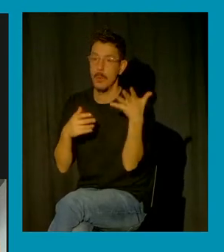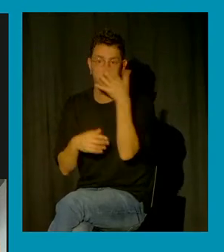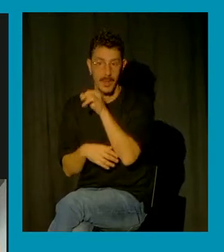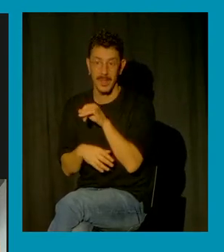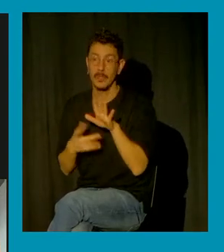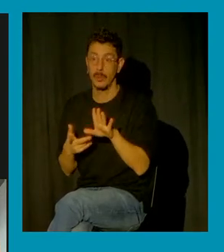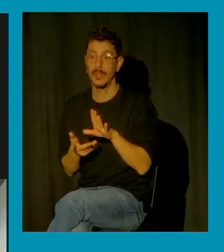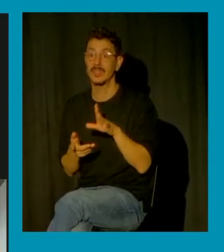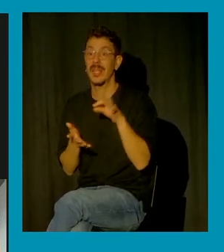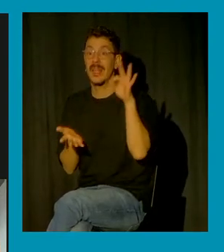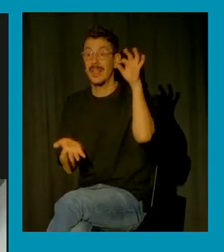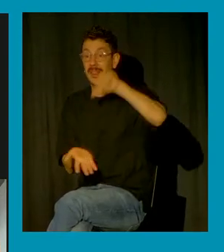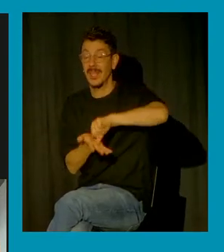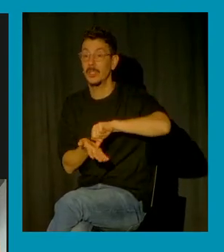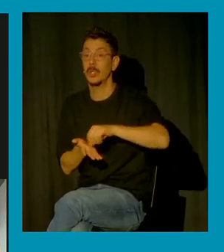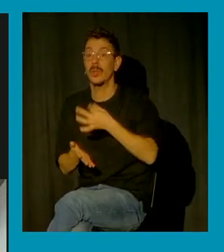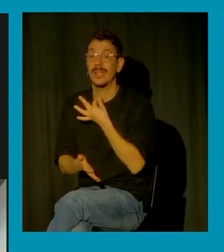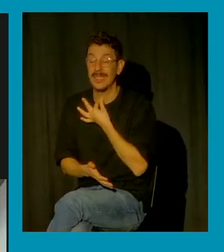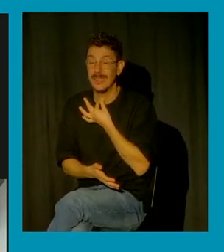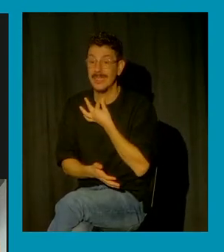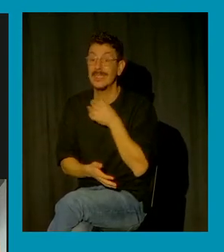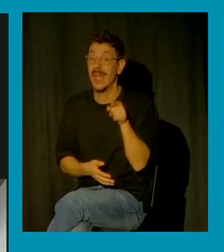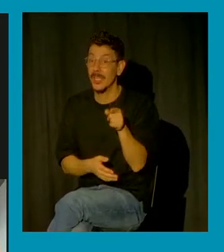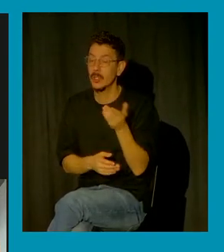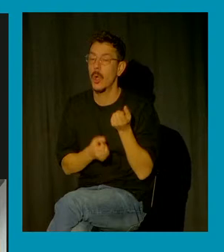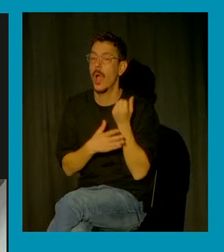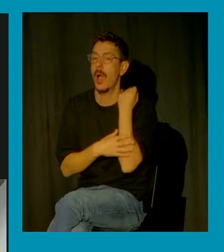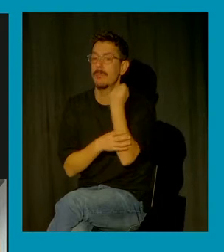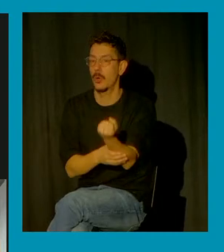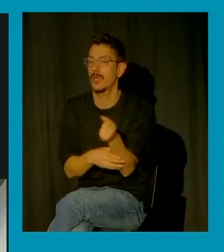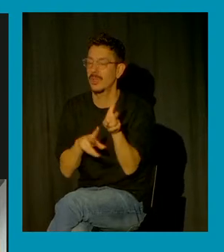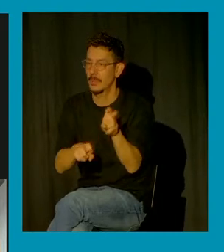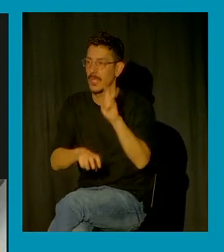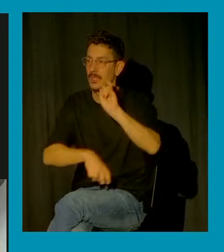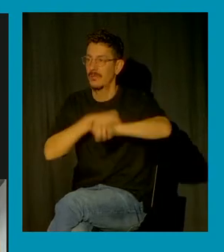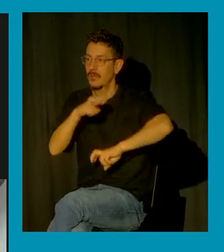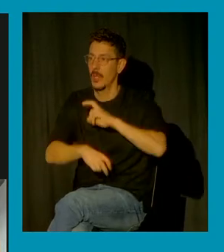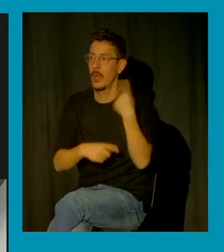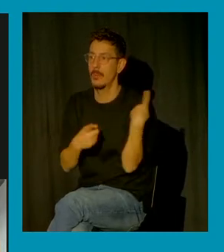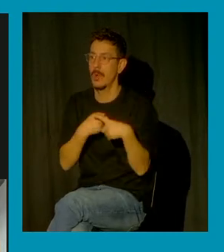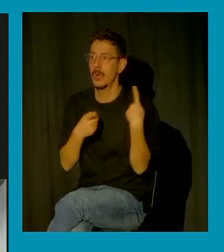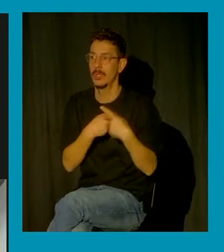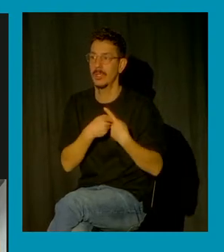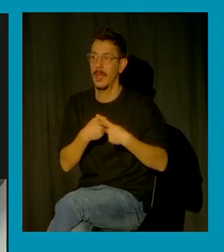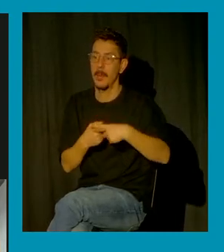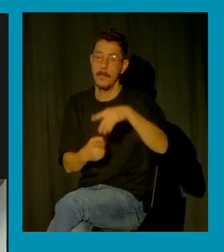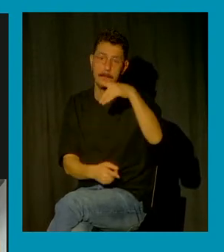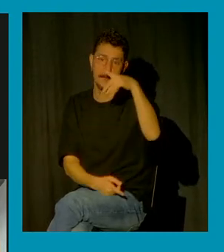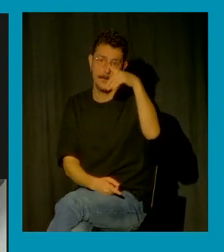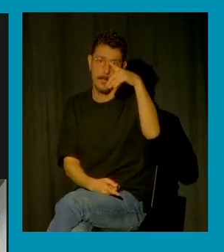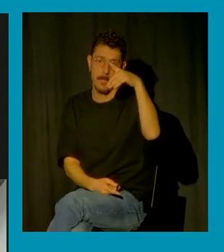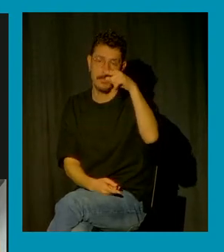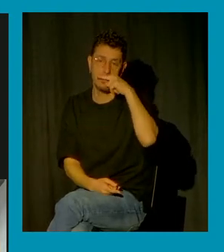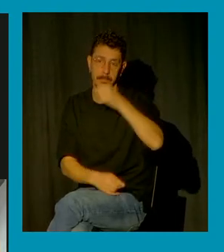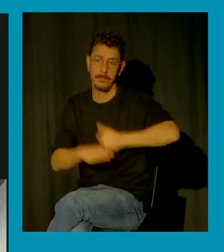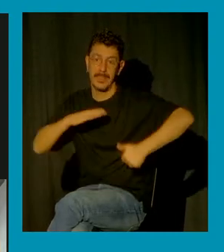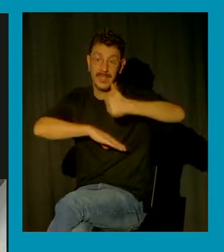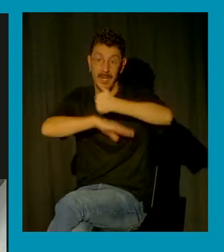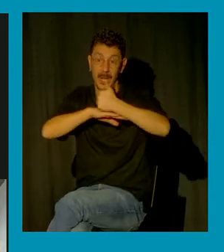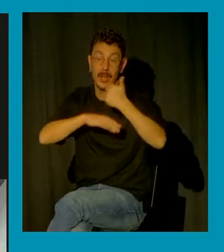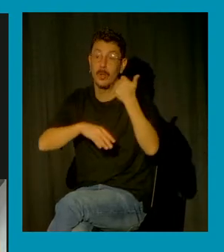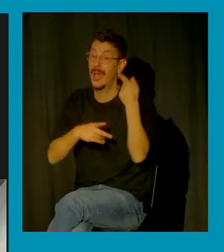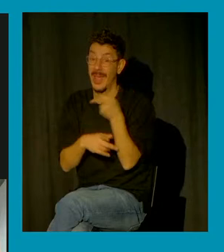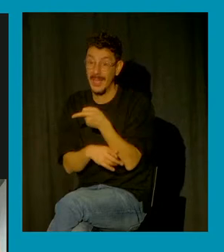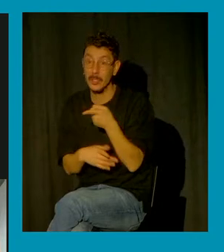transformación porque una de las cosas que el patriarcado no soporta es que después de una agresión sexual volvamos a tener vida